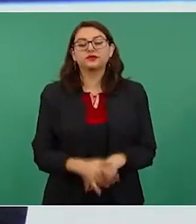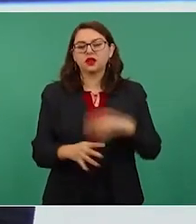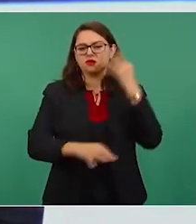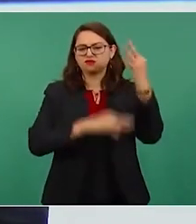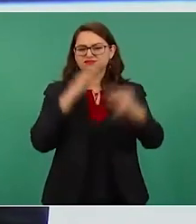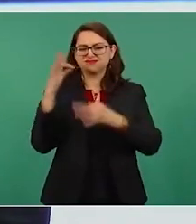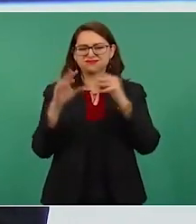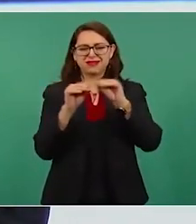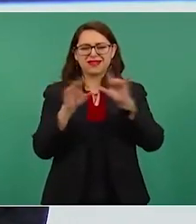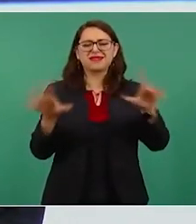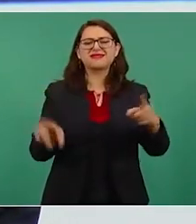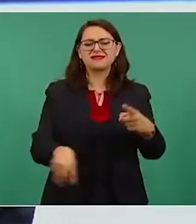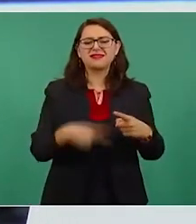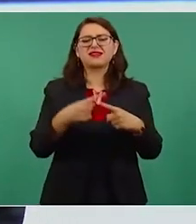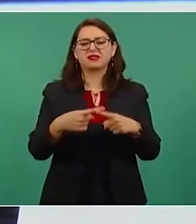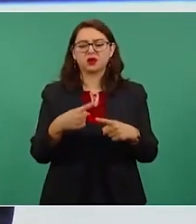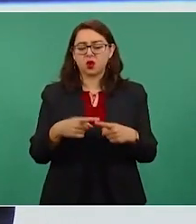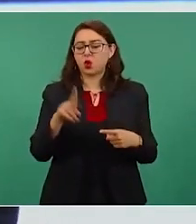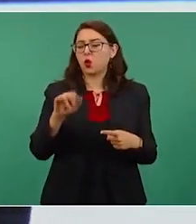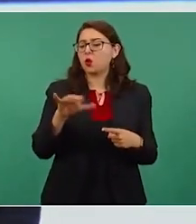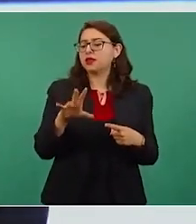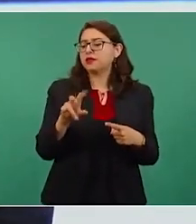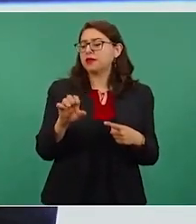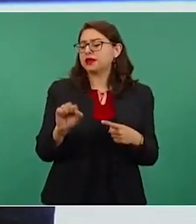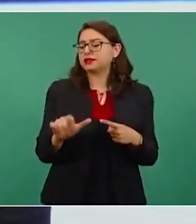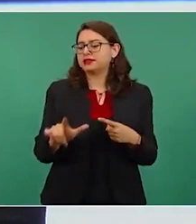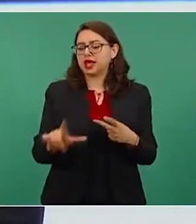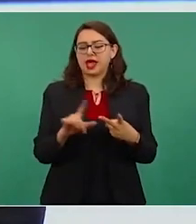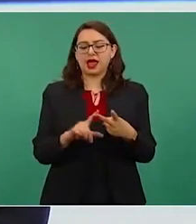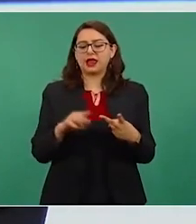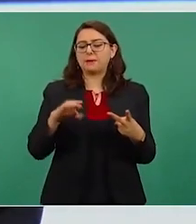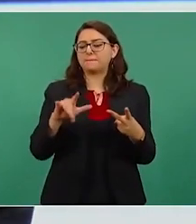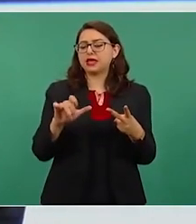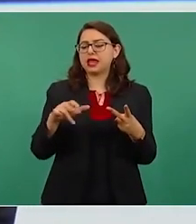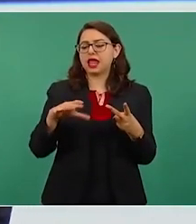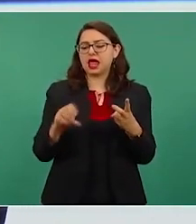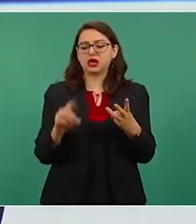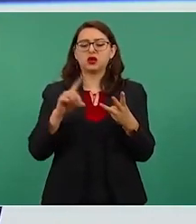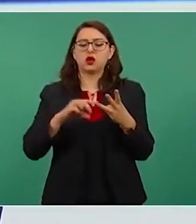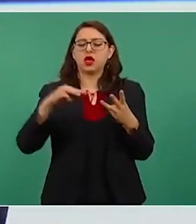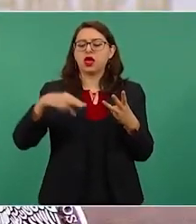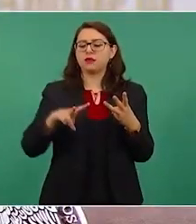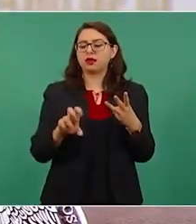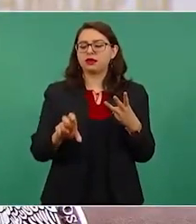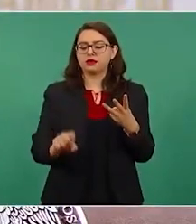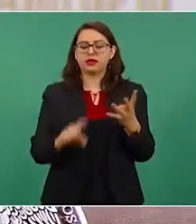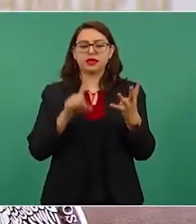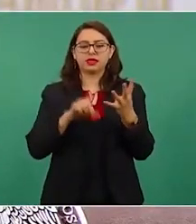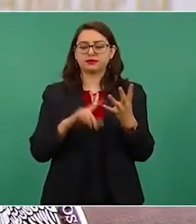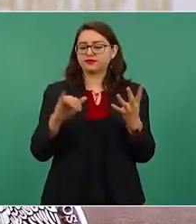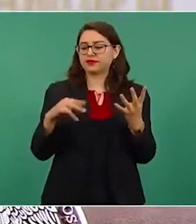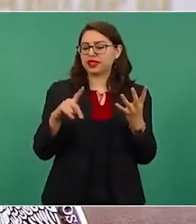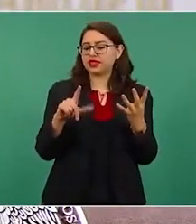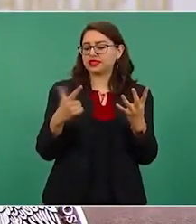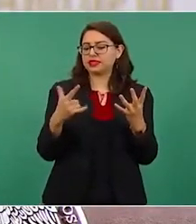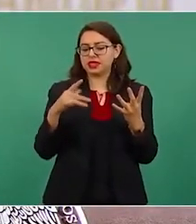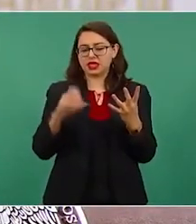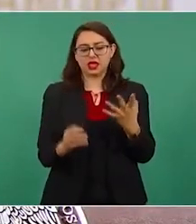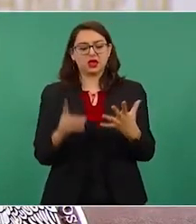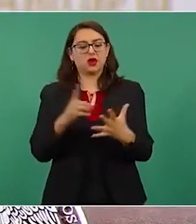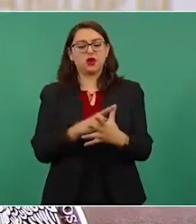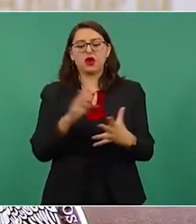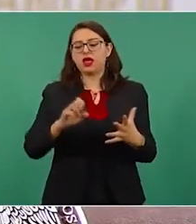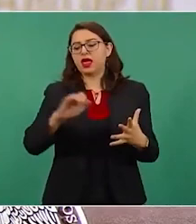fue El Universal, Milenio, MBS Noticias, Reporte Índigo, Eje